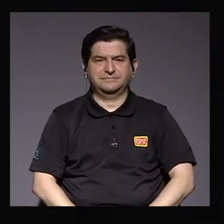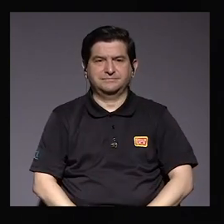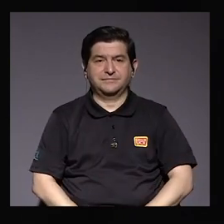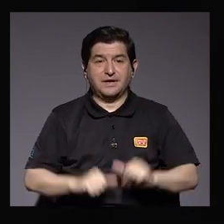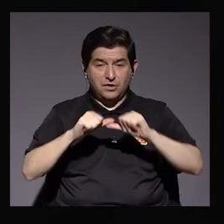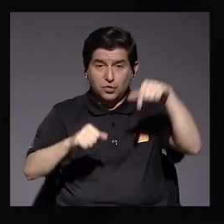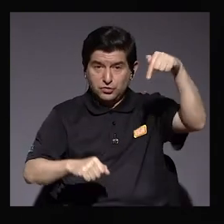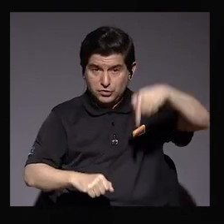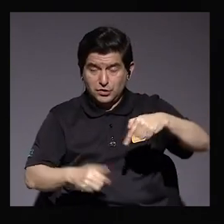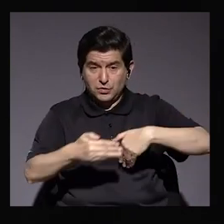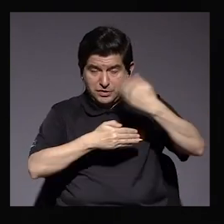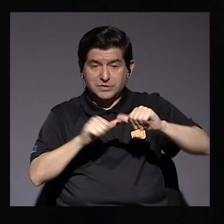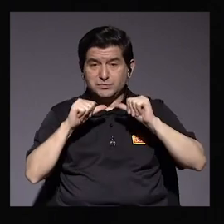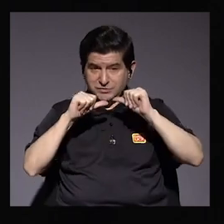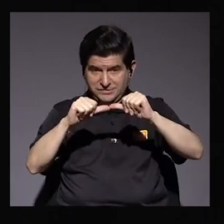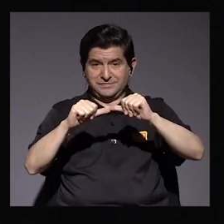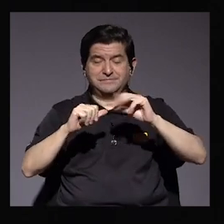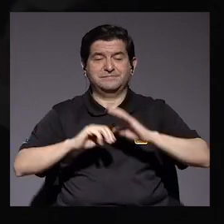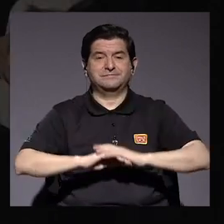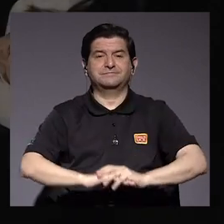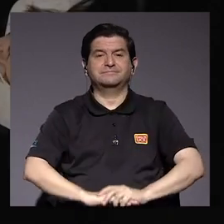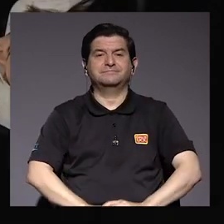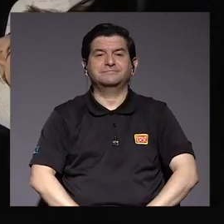Siga con nosotros, ya casi regresamos.